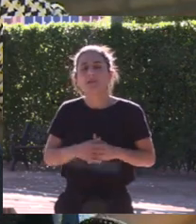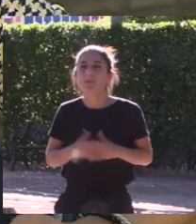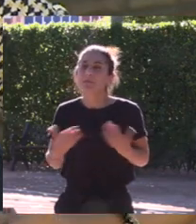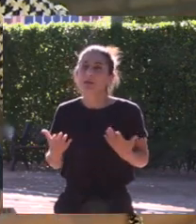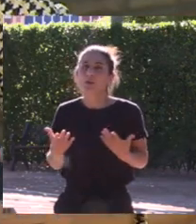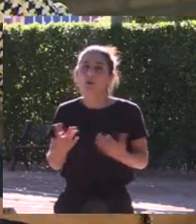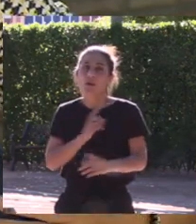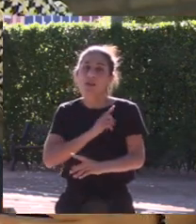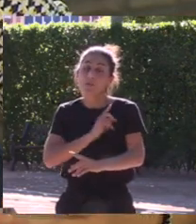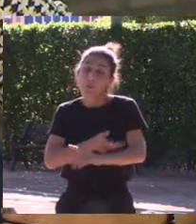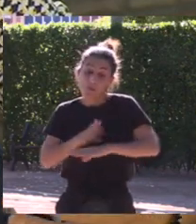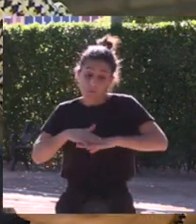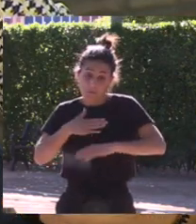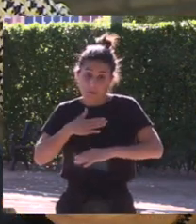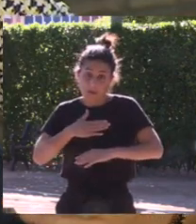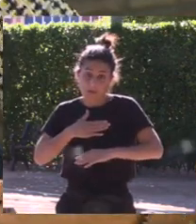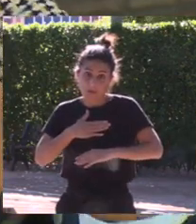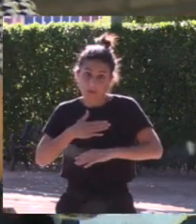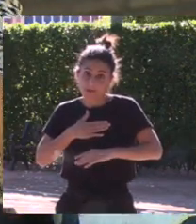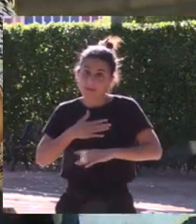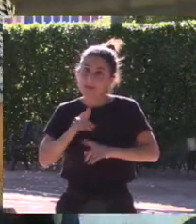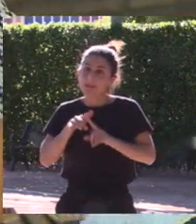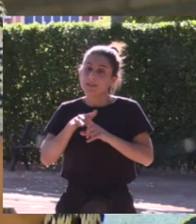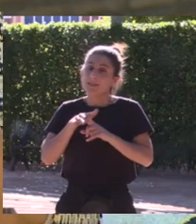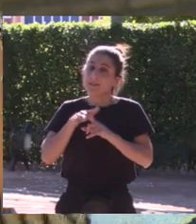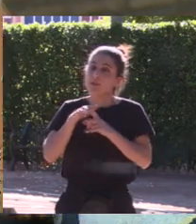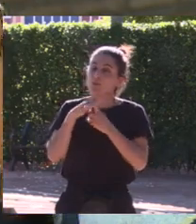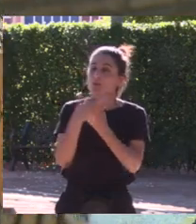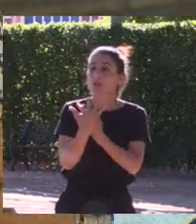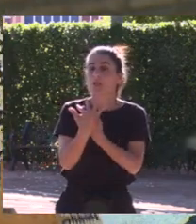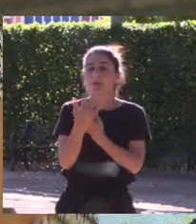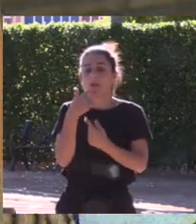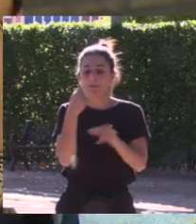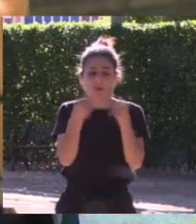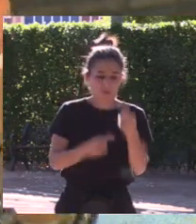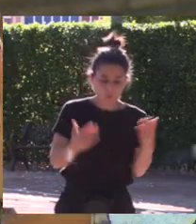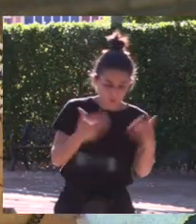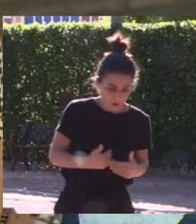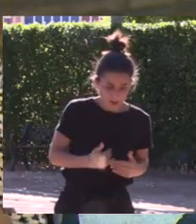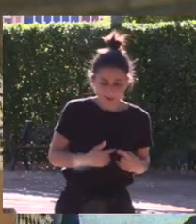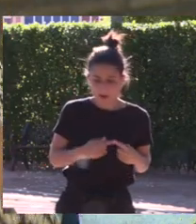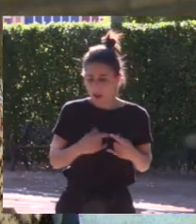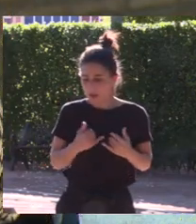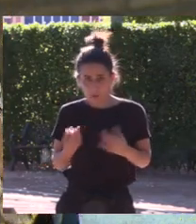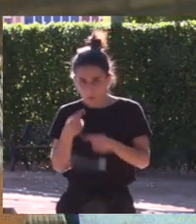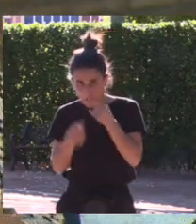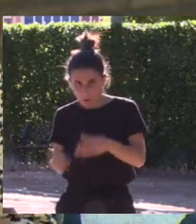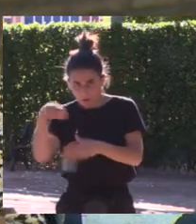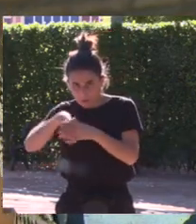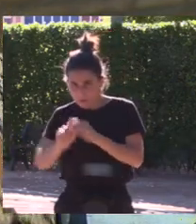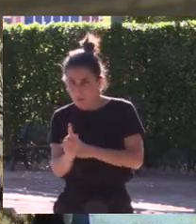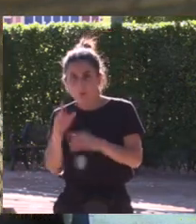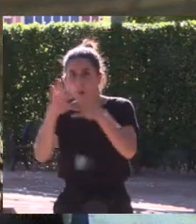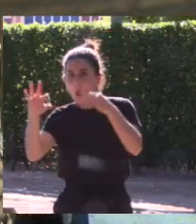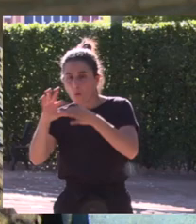el deporte para mí las circunstancias de no tener presupuesto de no tener una línea presupuestaria de no poder ir a los